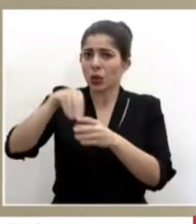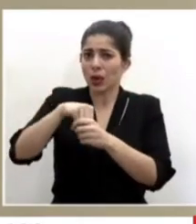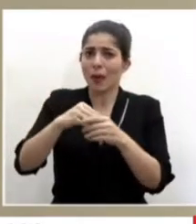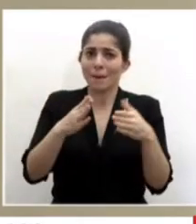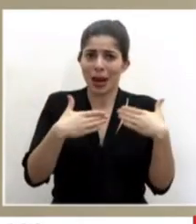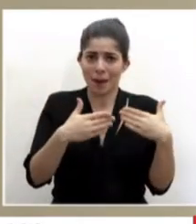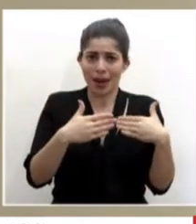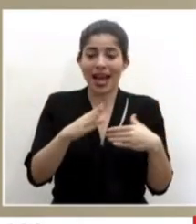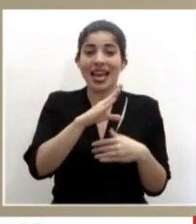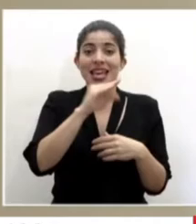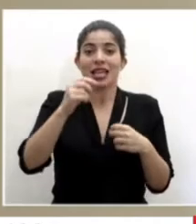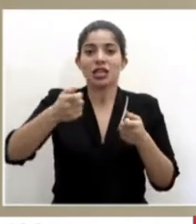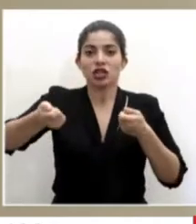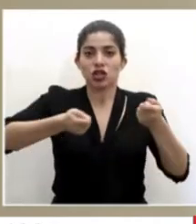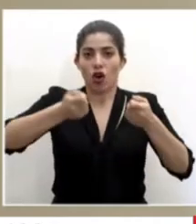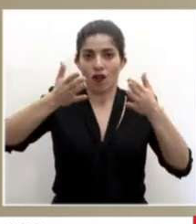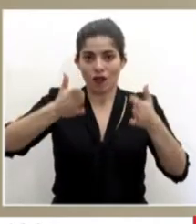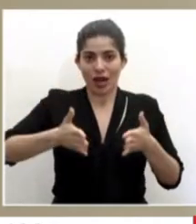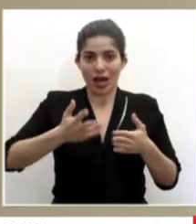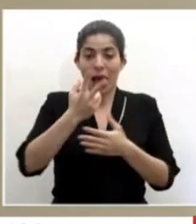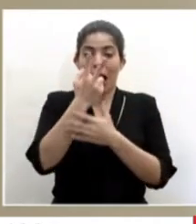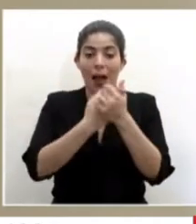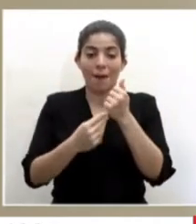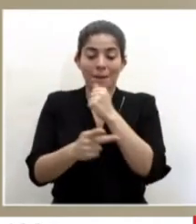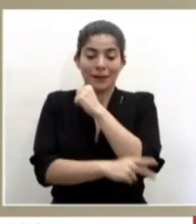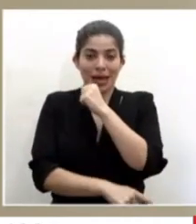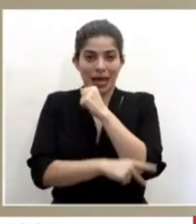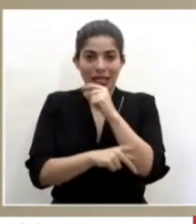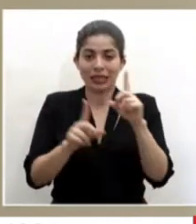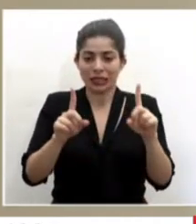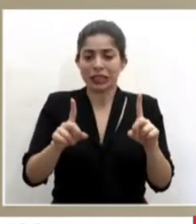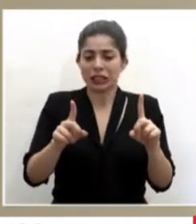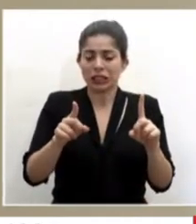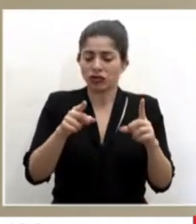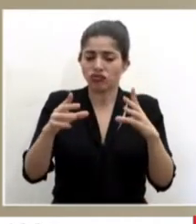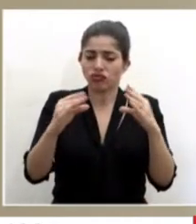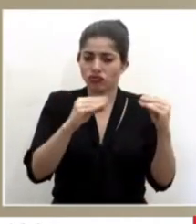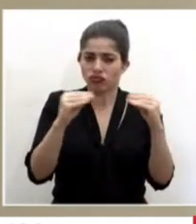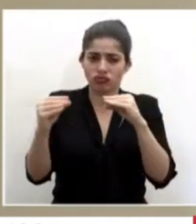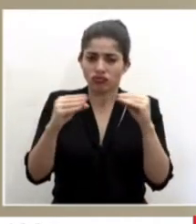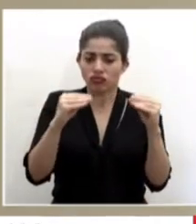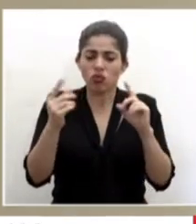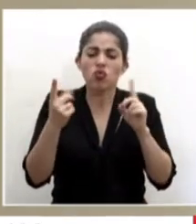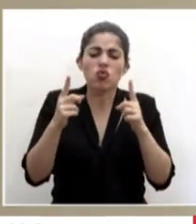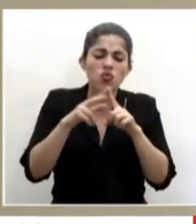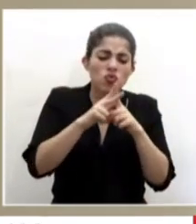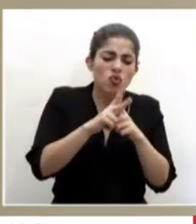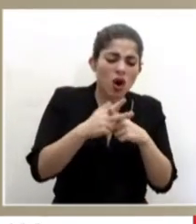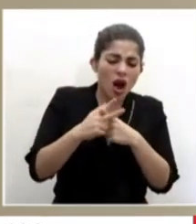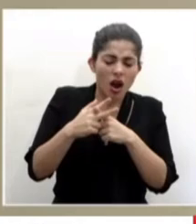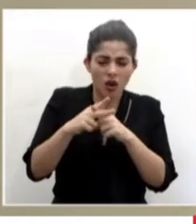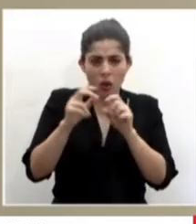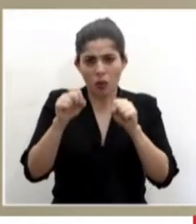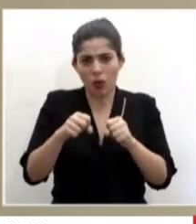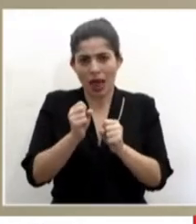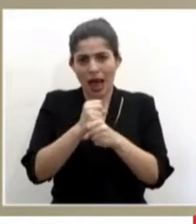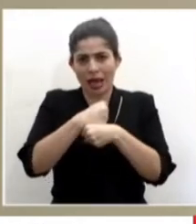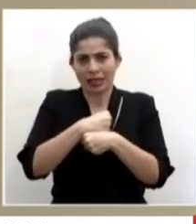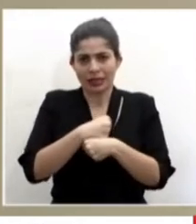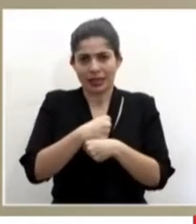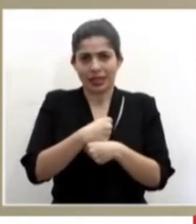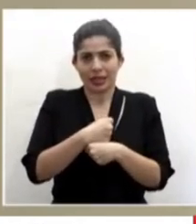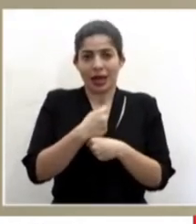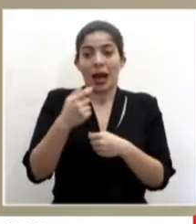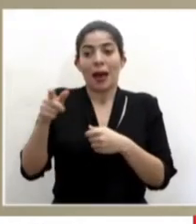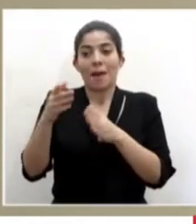Panamá y los transportistas de ambos países se encuentran conversando sobre qué ajustes se puede dar a parte de